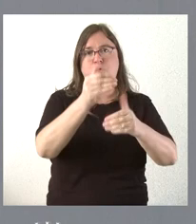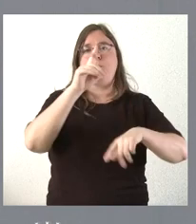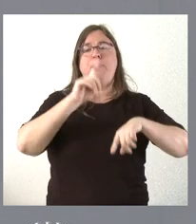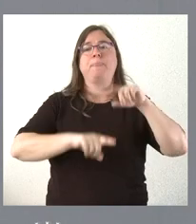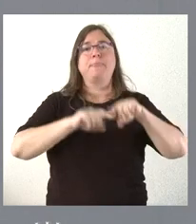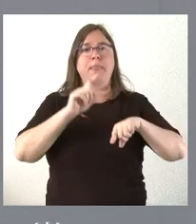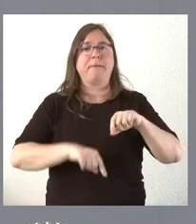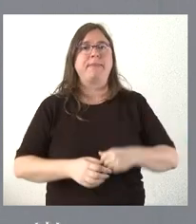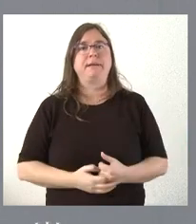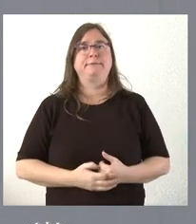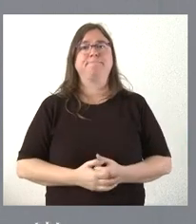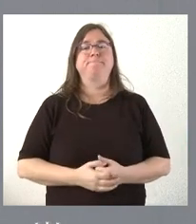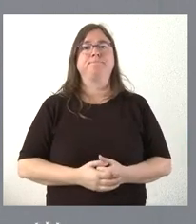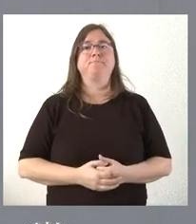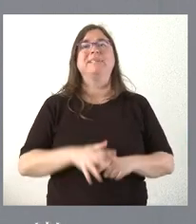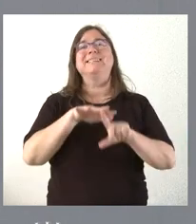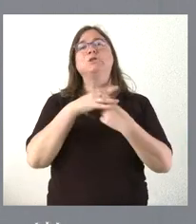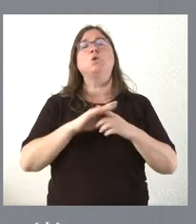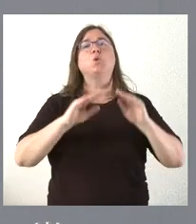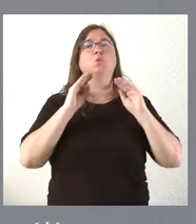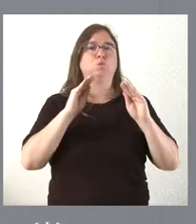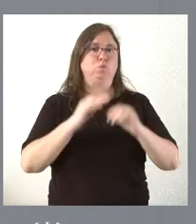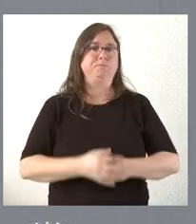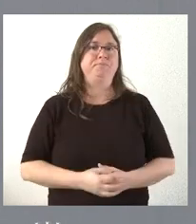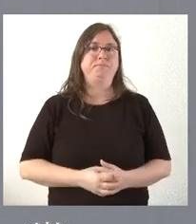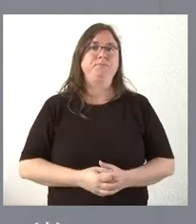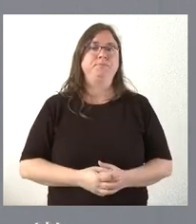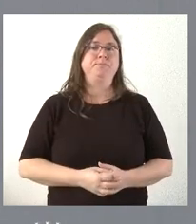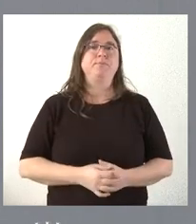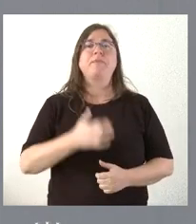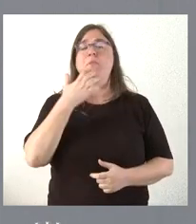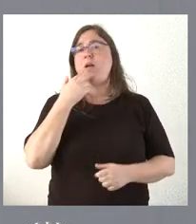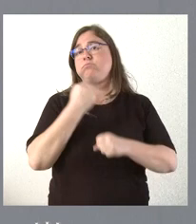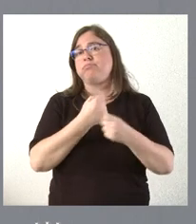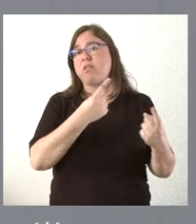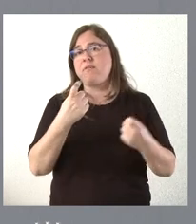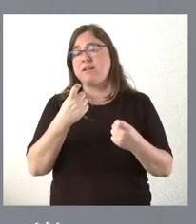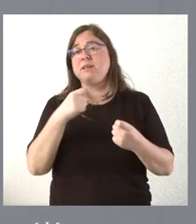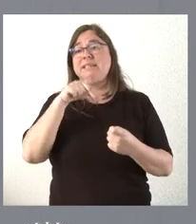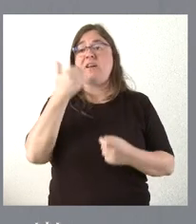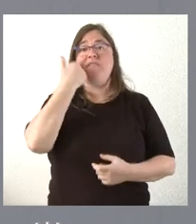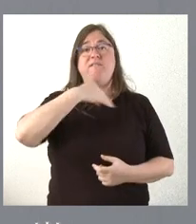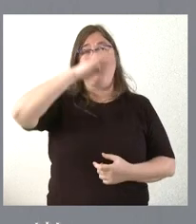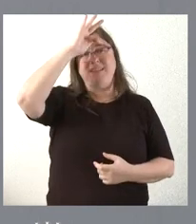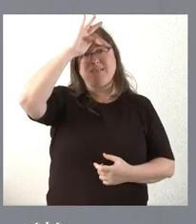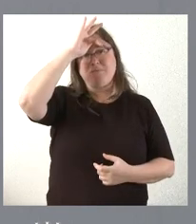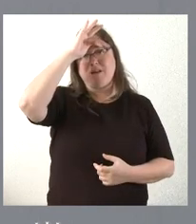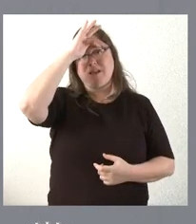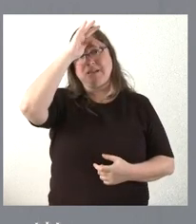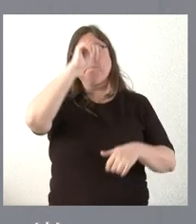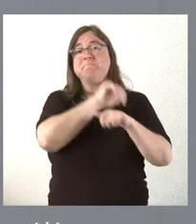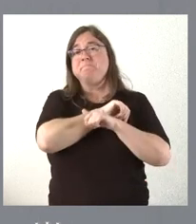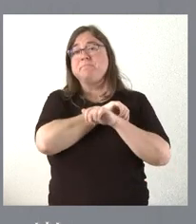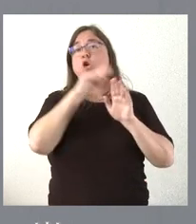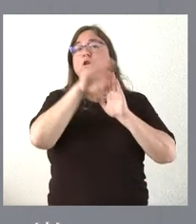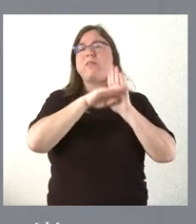también de las circunstancias climatológicas que vayamos atravesando. Este fin de semana se esperan unas condiciones de